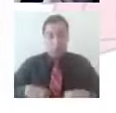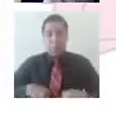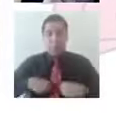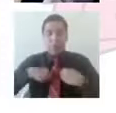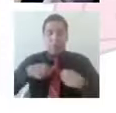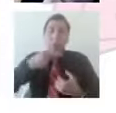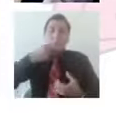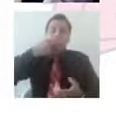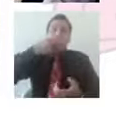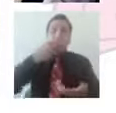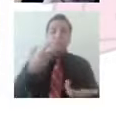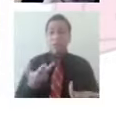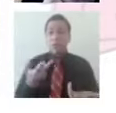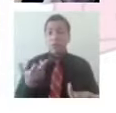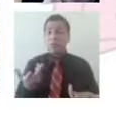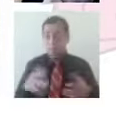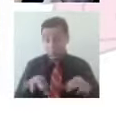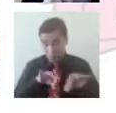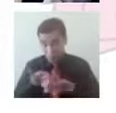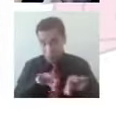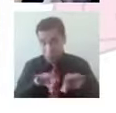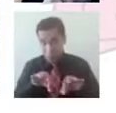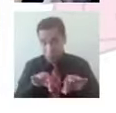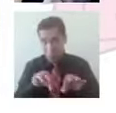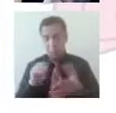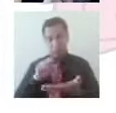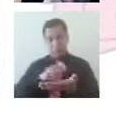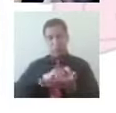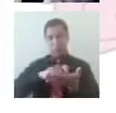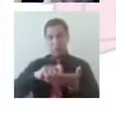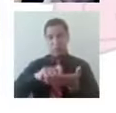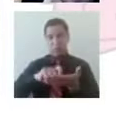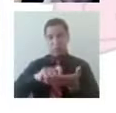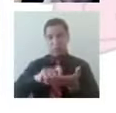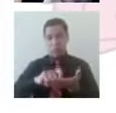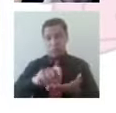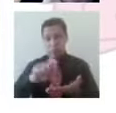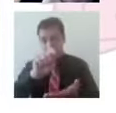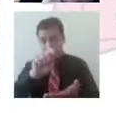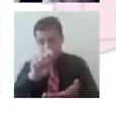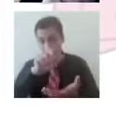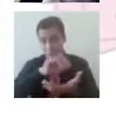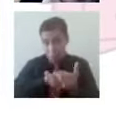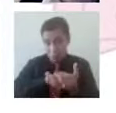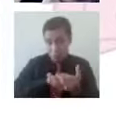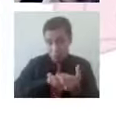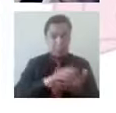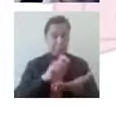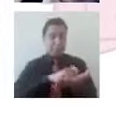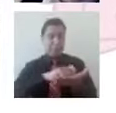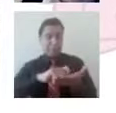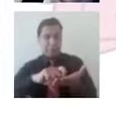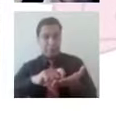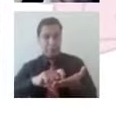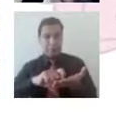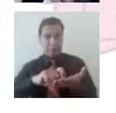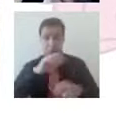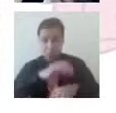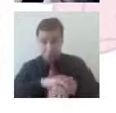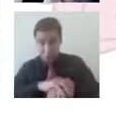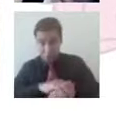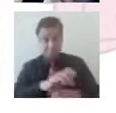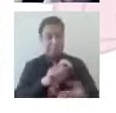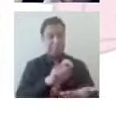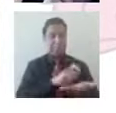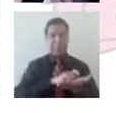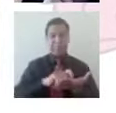Por ejemplo, el trabajo, la pareja, los amigos, su propia persona, ¿no? Su